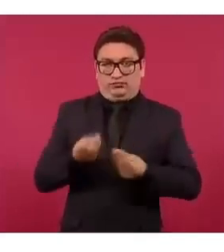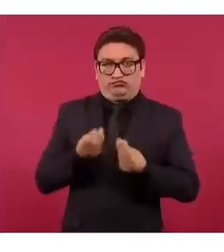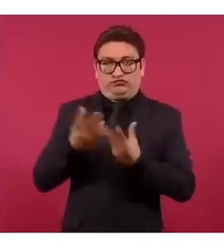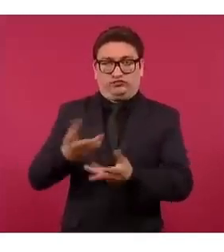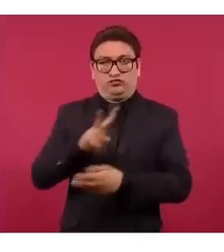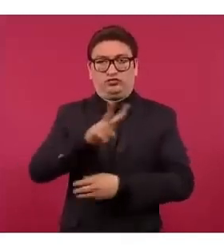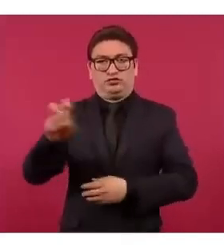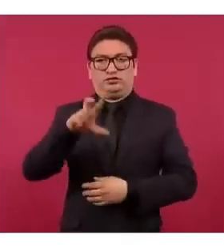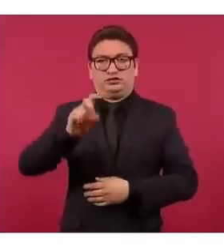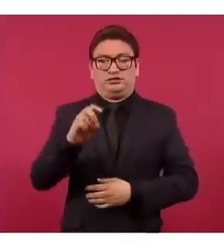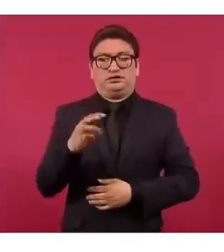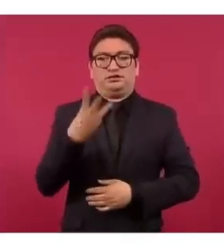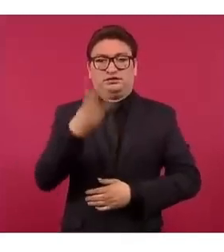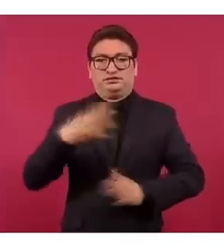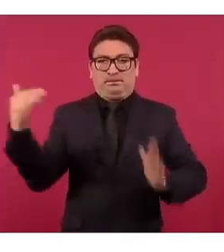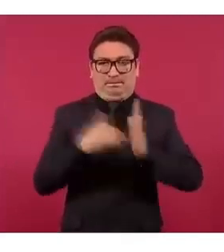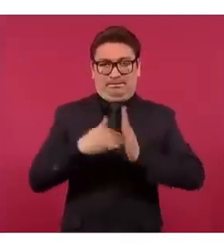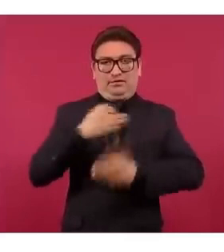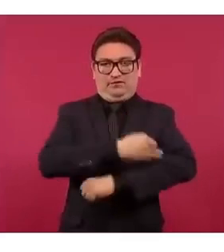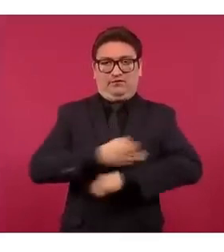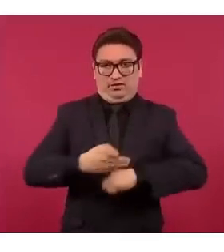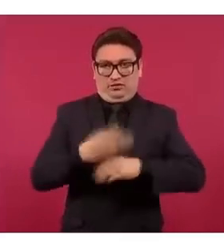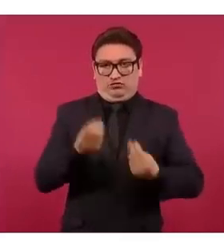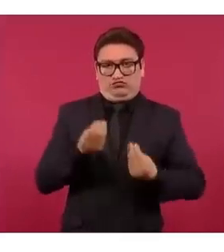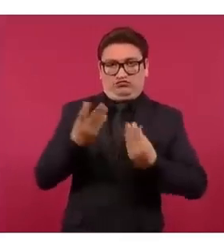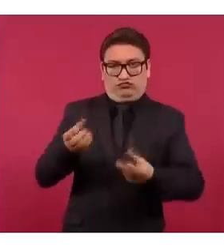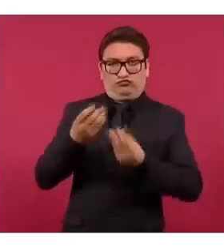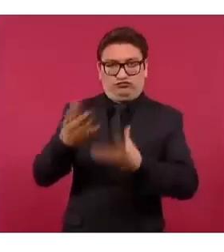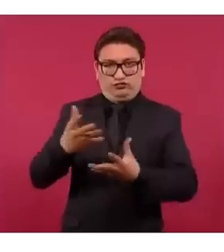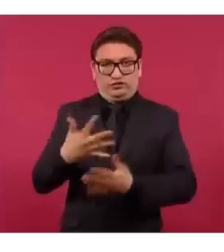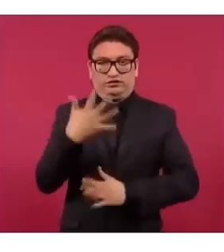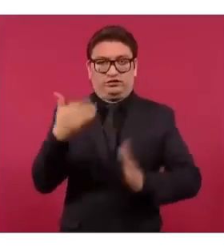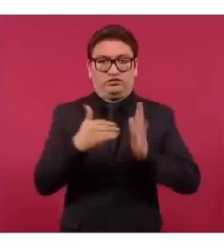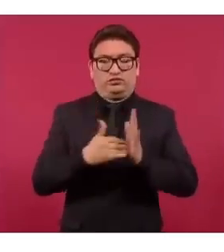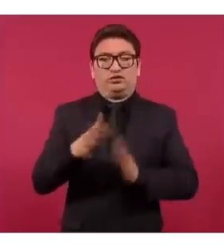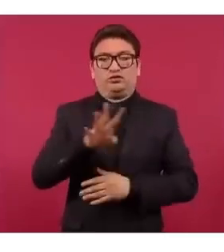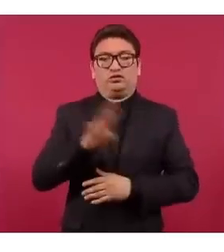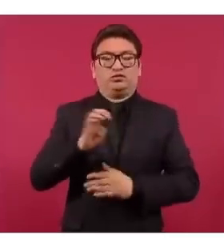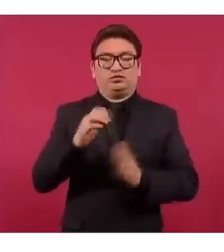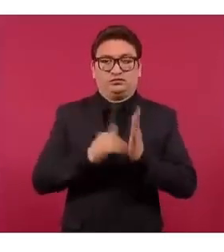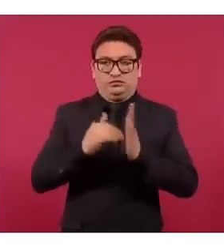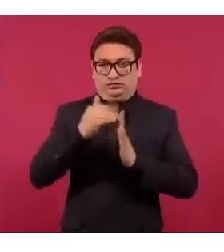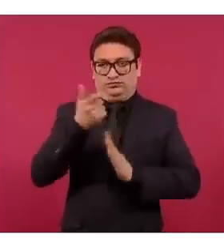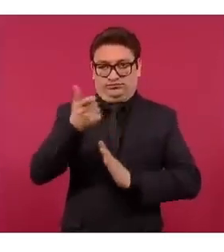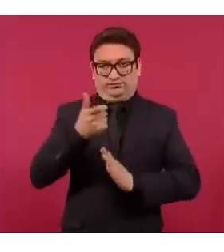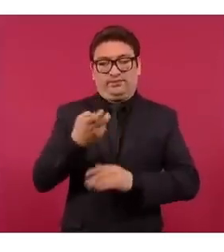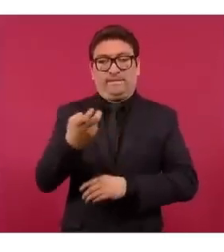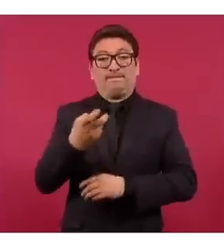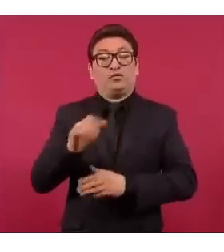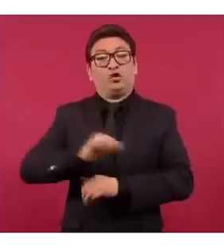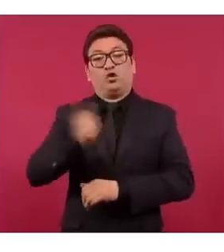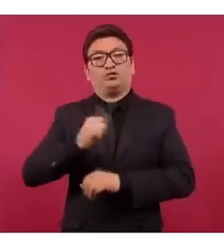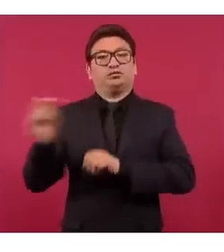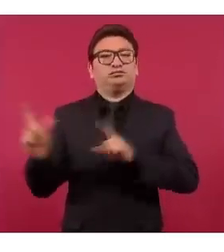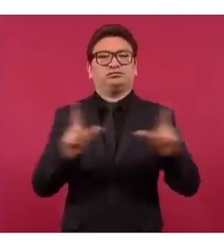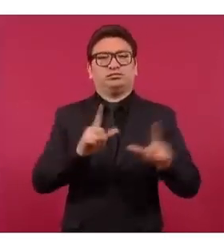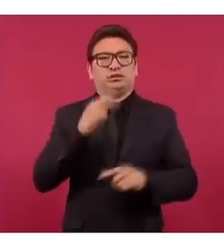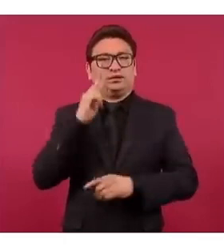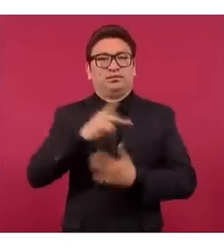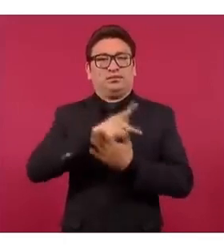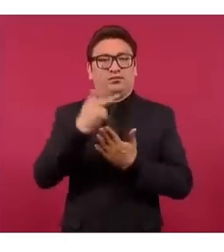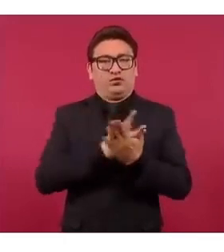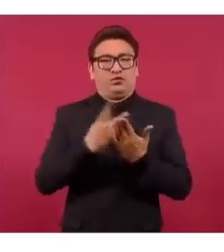233 mil familias con condonaciones de 5 mil 400 millones de pesos. La que sigue, el programa de